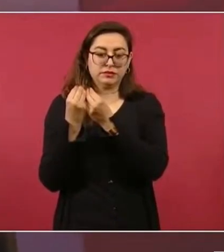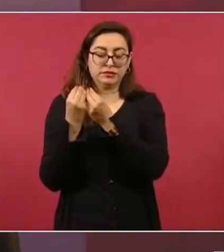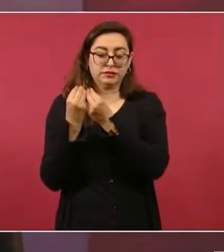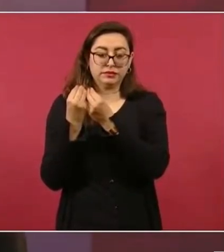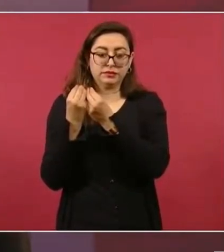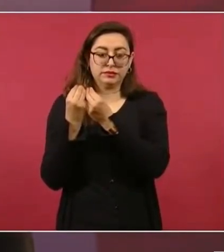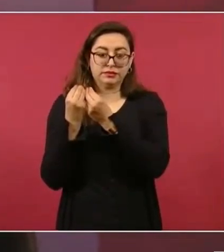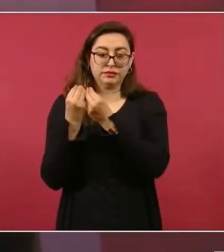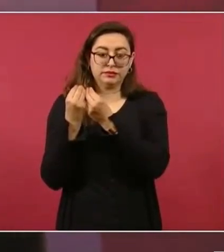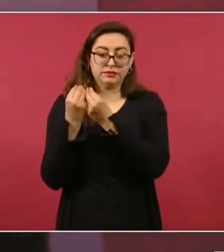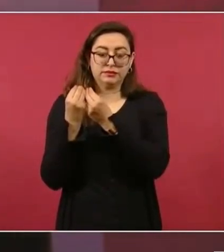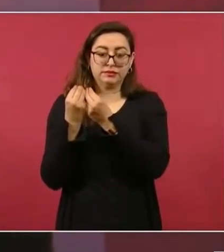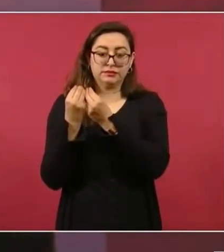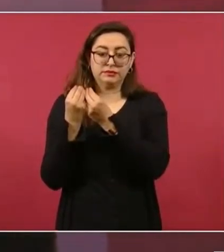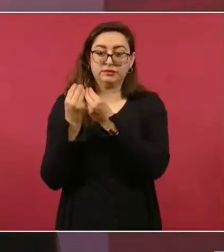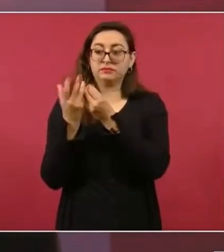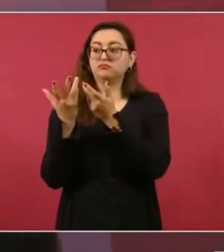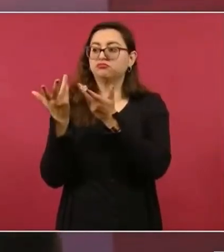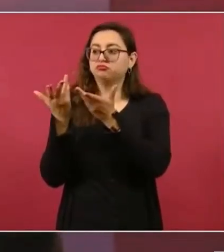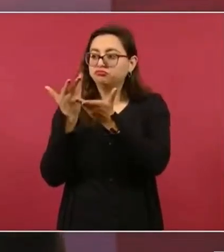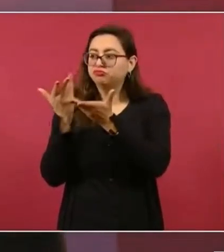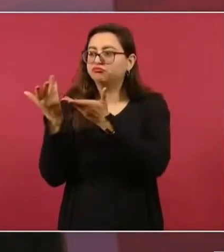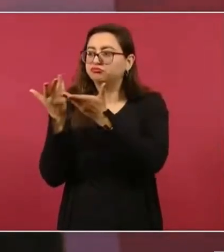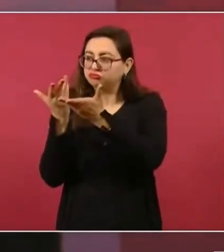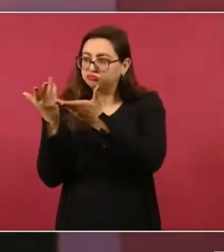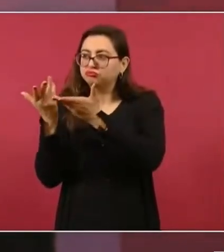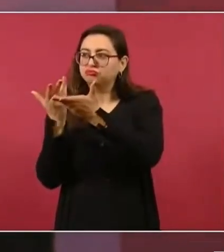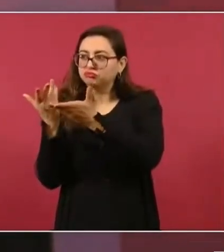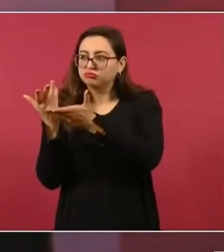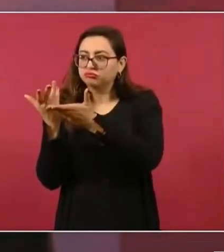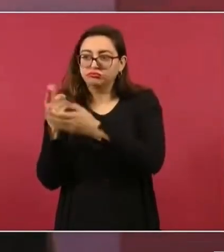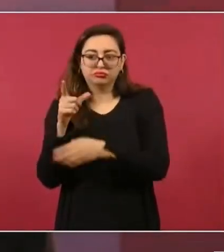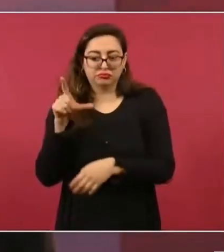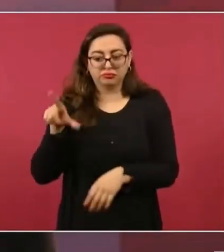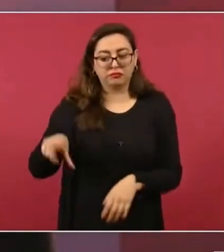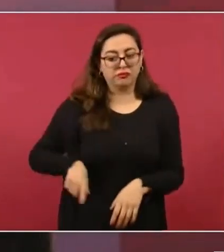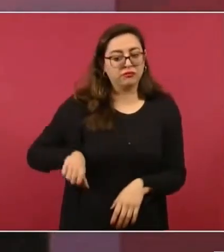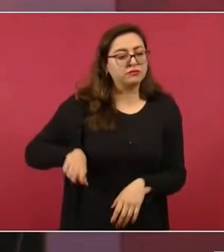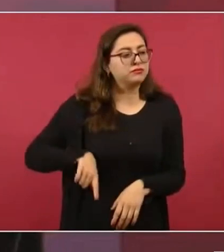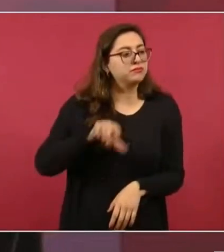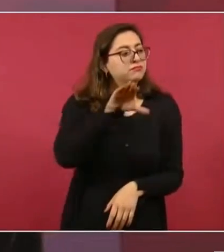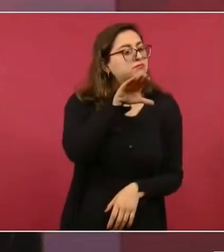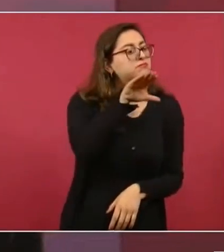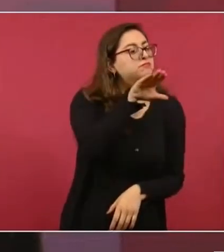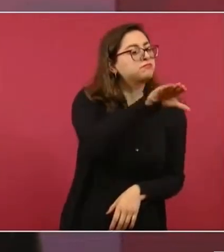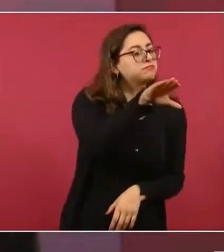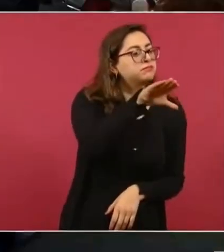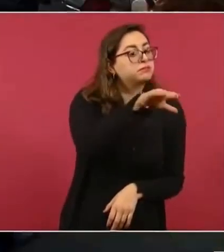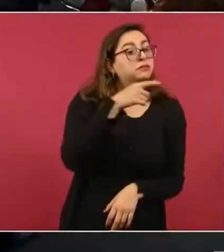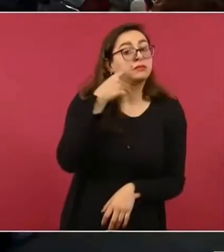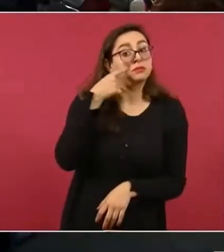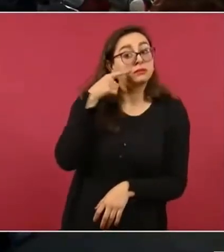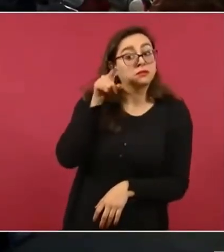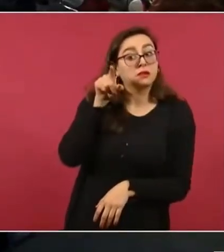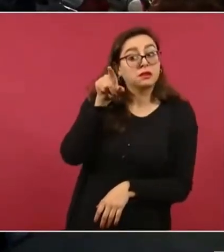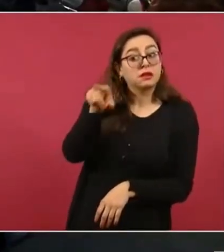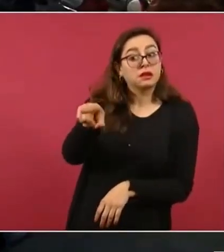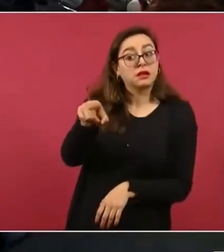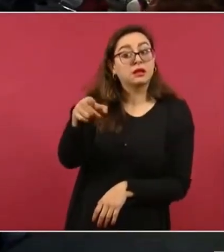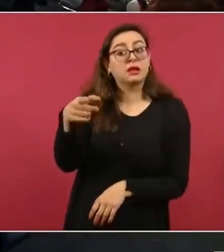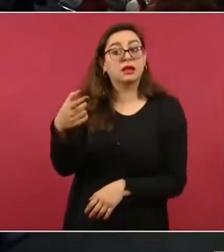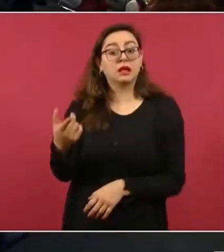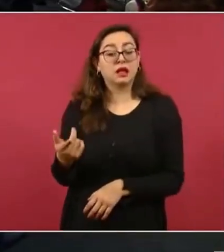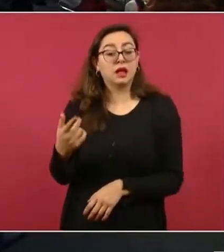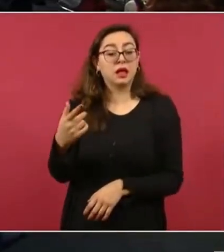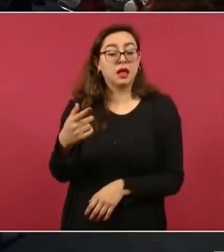y consiguieron la concesión para construir el tren de